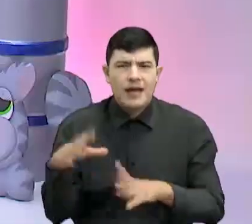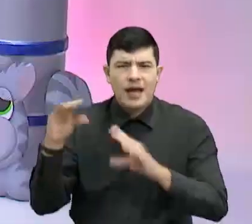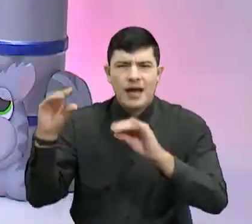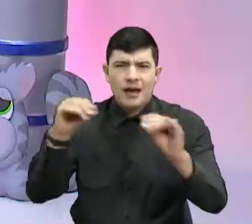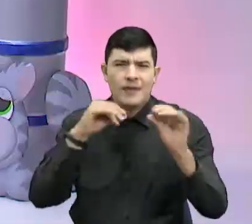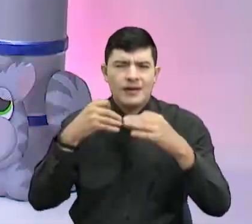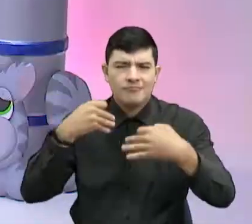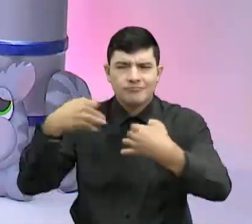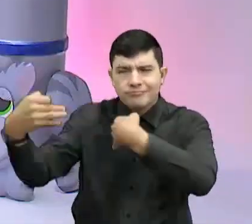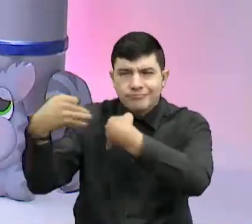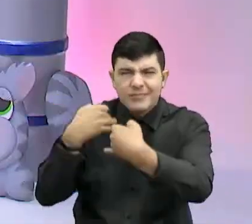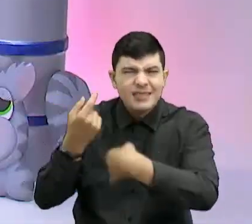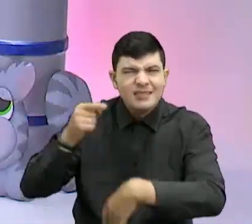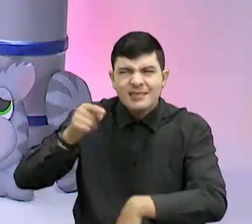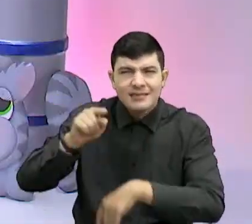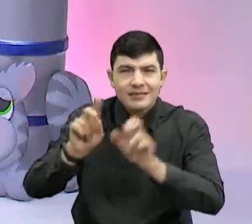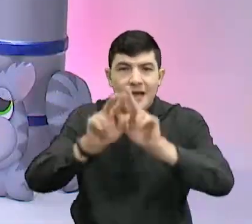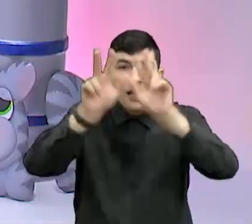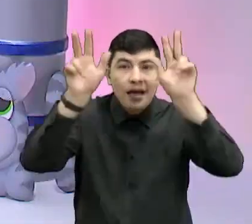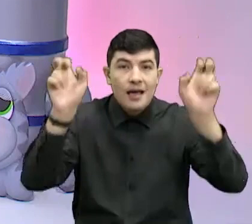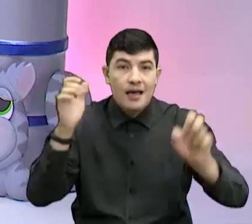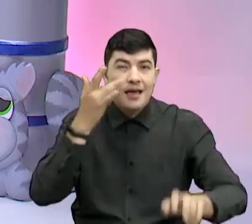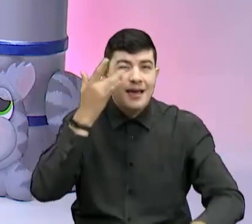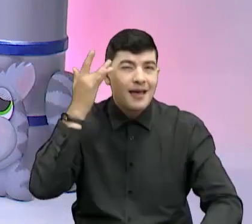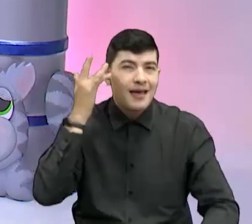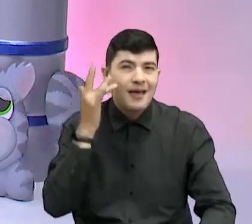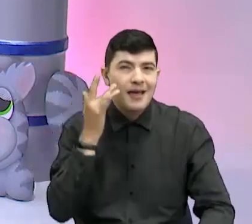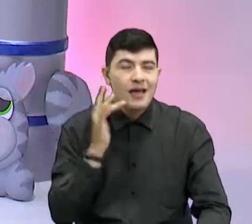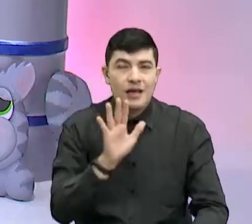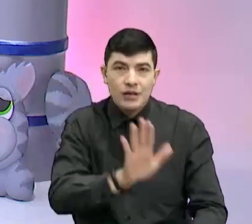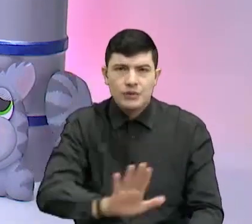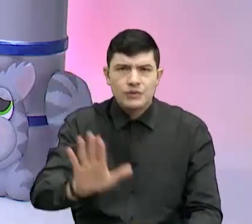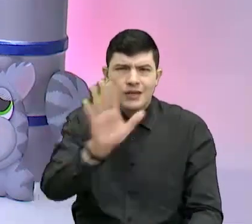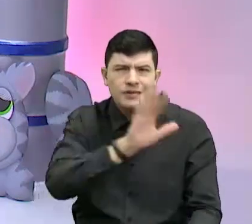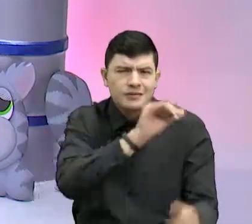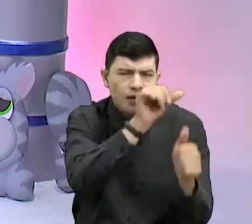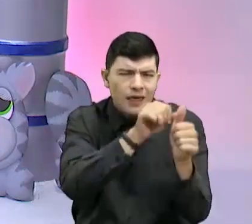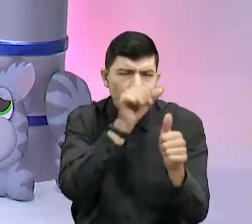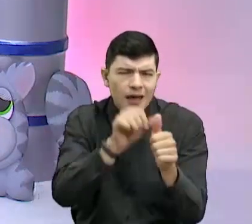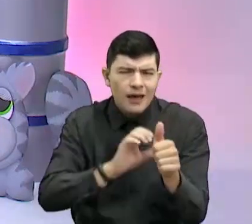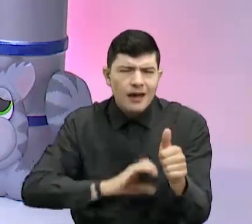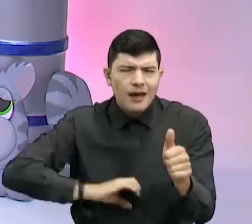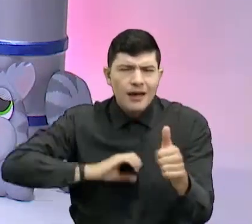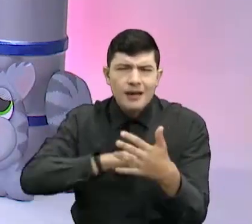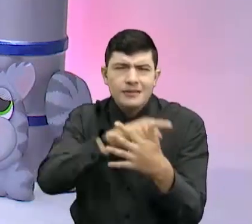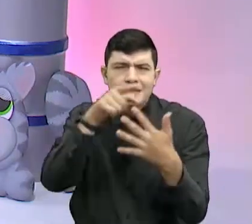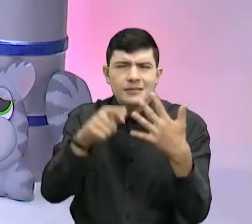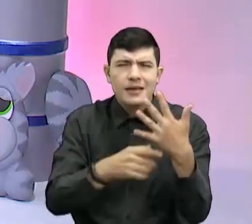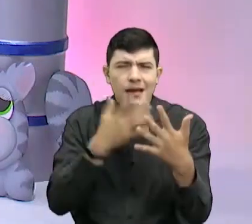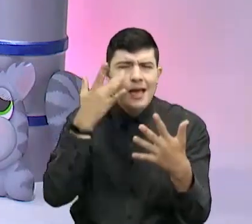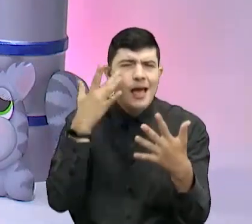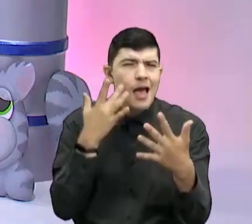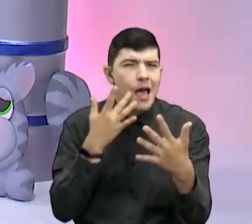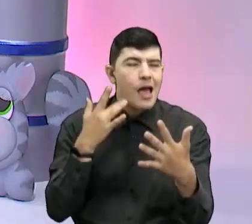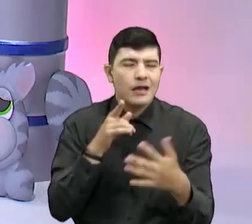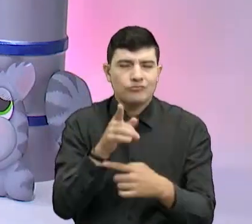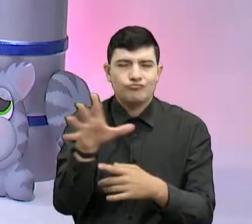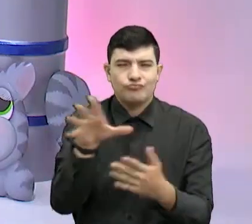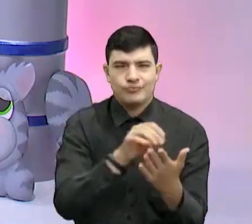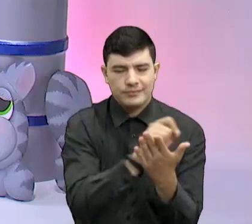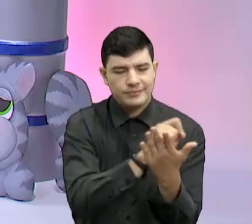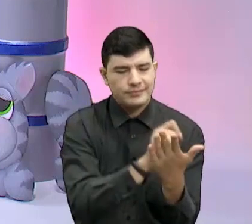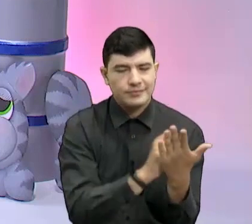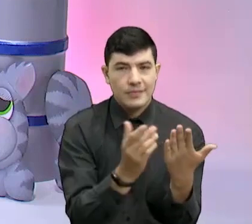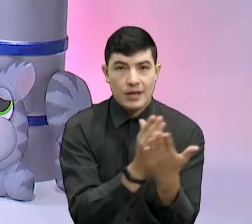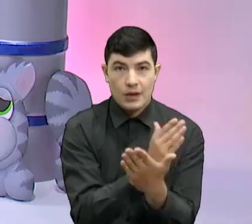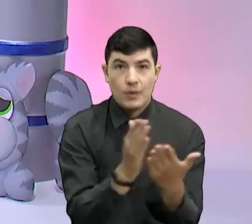así es que pongan su título allá y van a anotar cada característica que tiene cada uno de estos elementos, ¿no? Pues bueno,